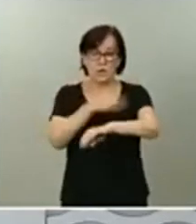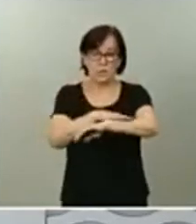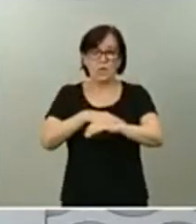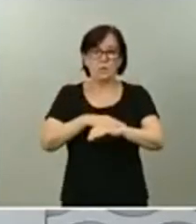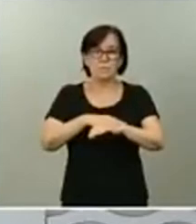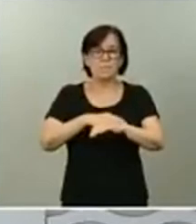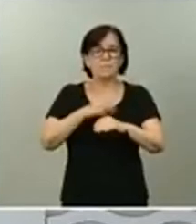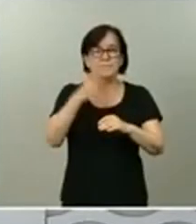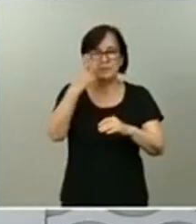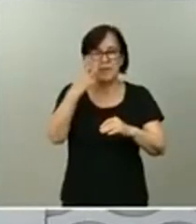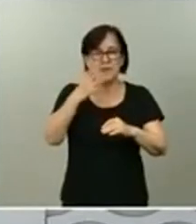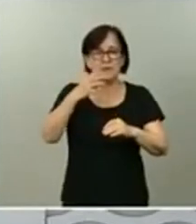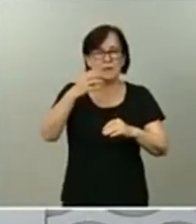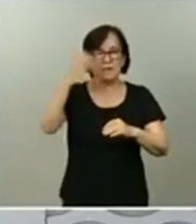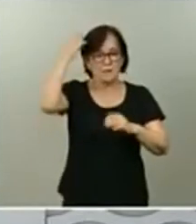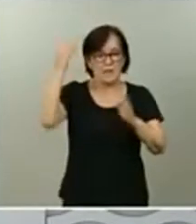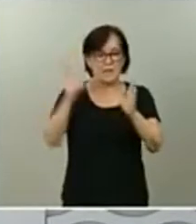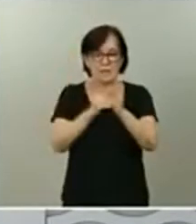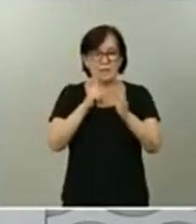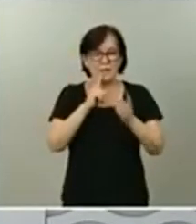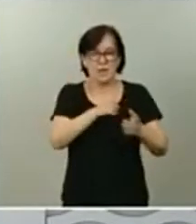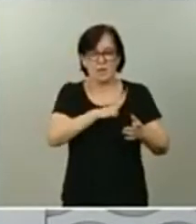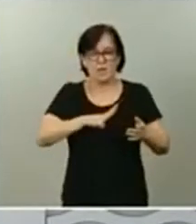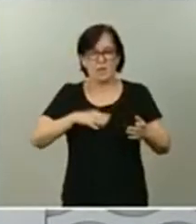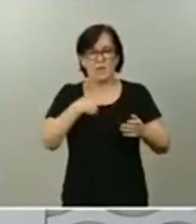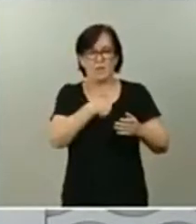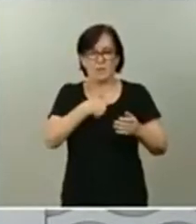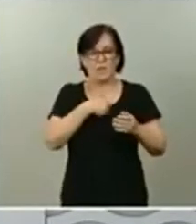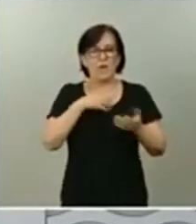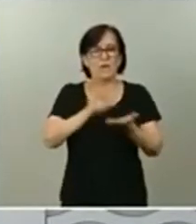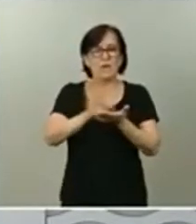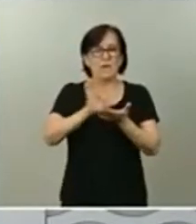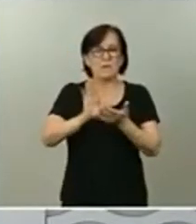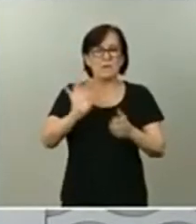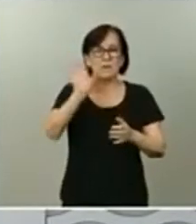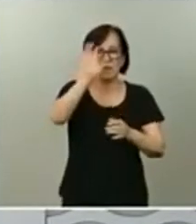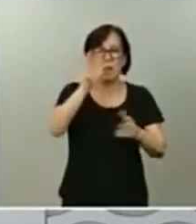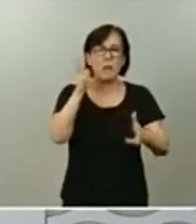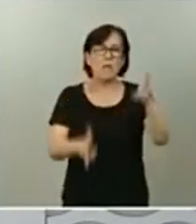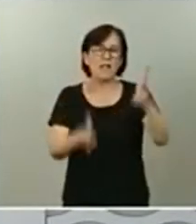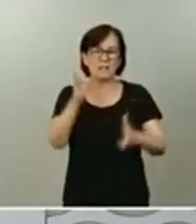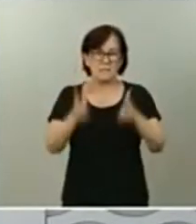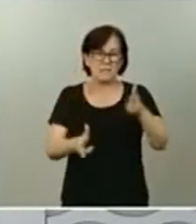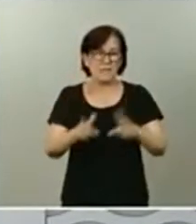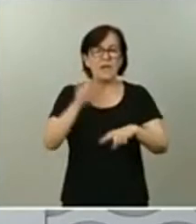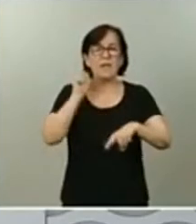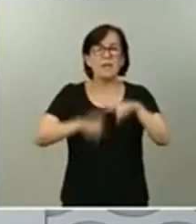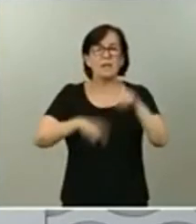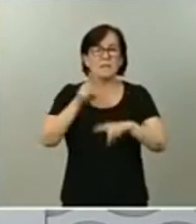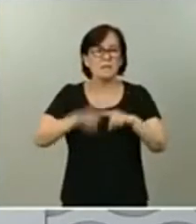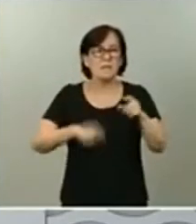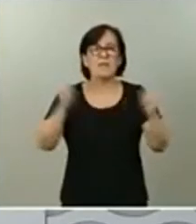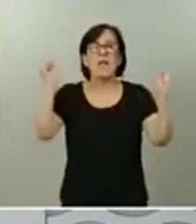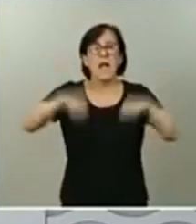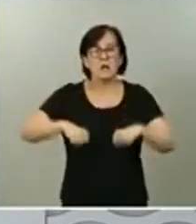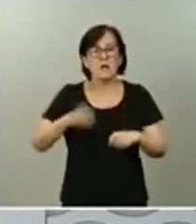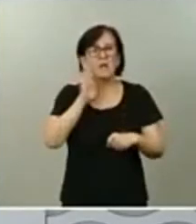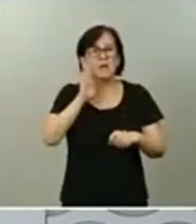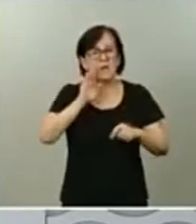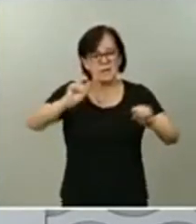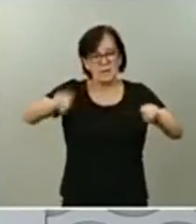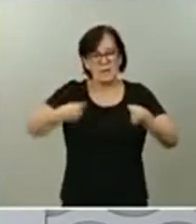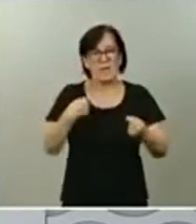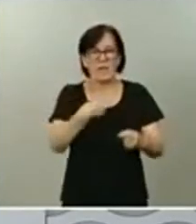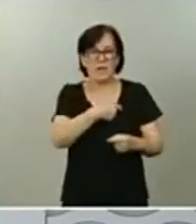sobre traspaso de funciones y servicios a la comunidad autónoma del País Vasco, según el acuerdo suscrito en la comisión de